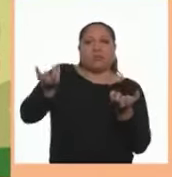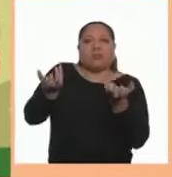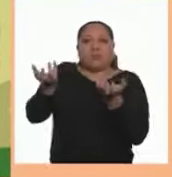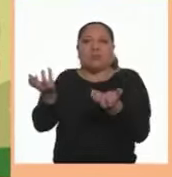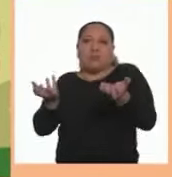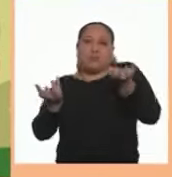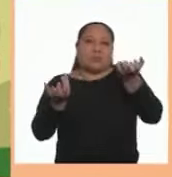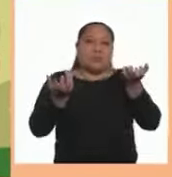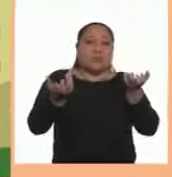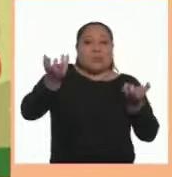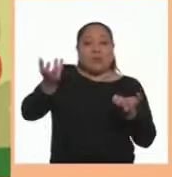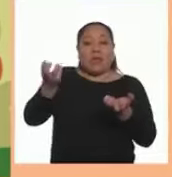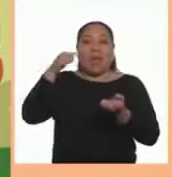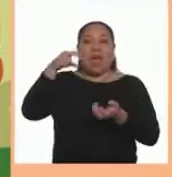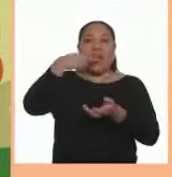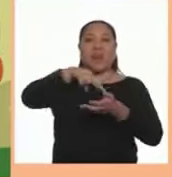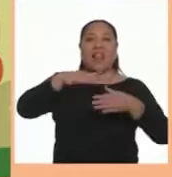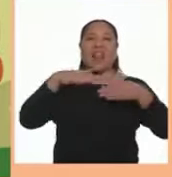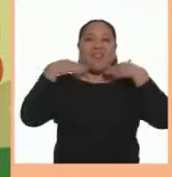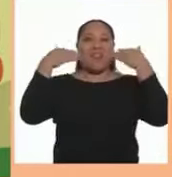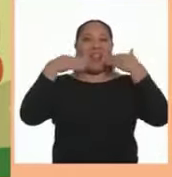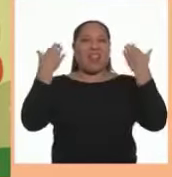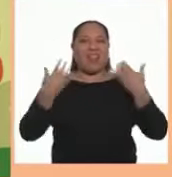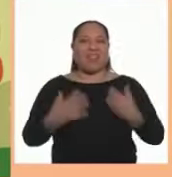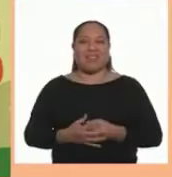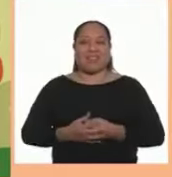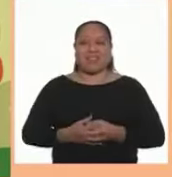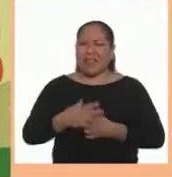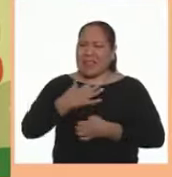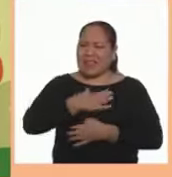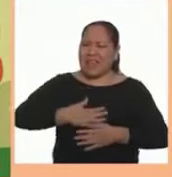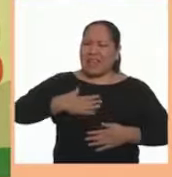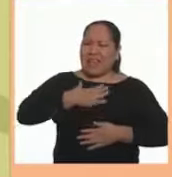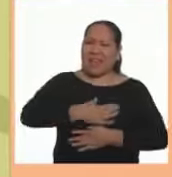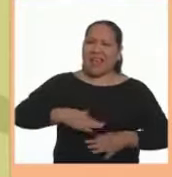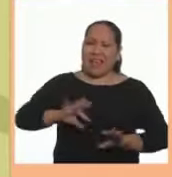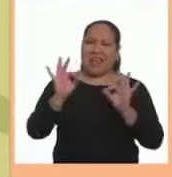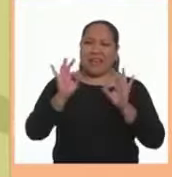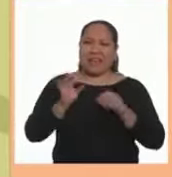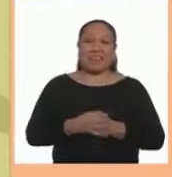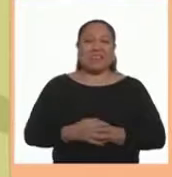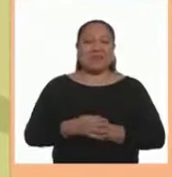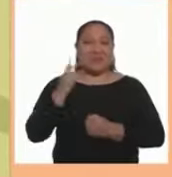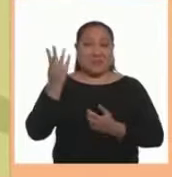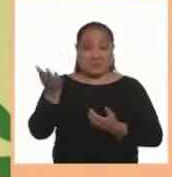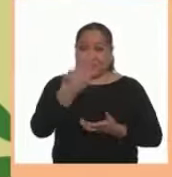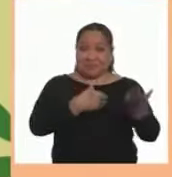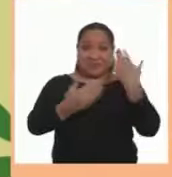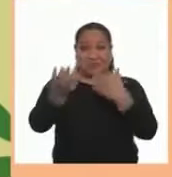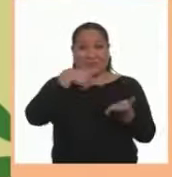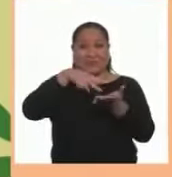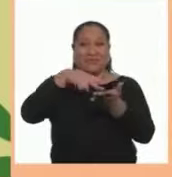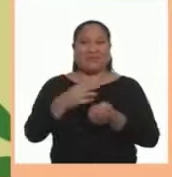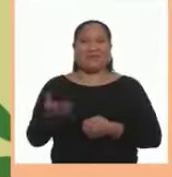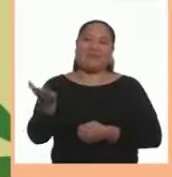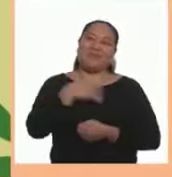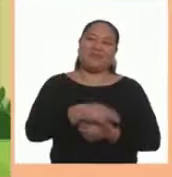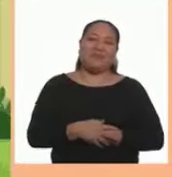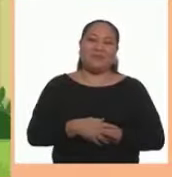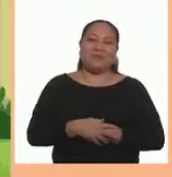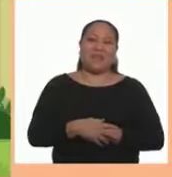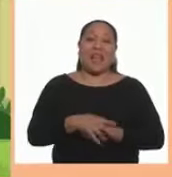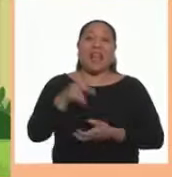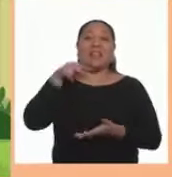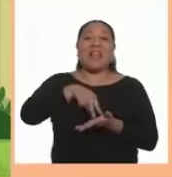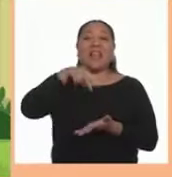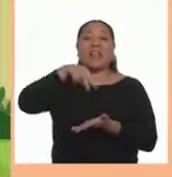boa En el cuello Y los brazos Con la que bailan alegremente ¡Qué divertido! ¿Vamos a bailar?